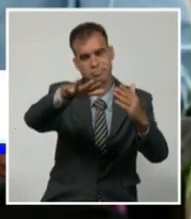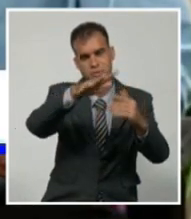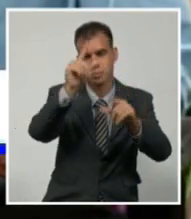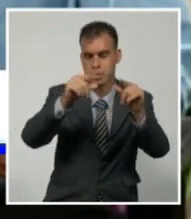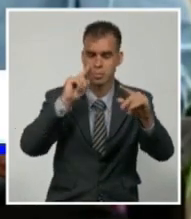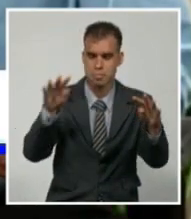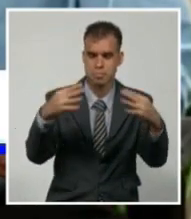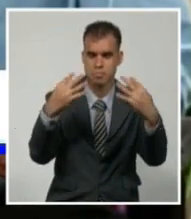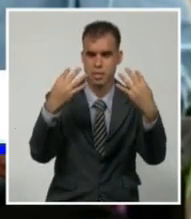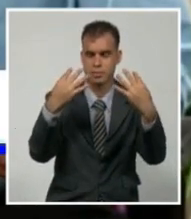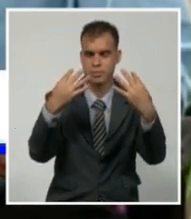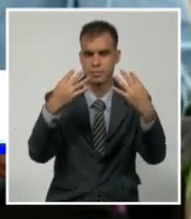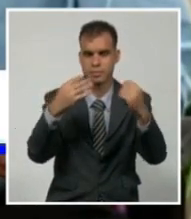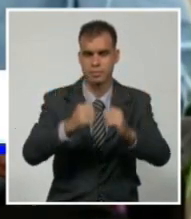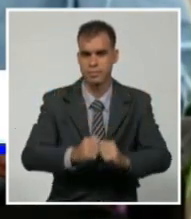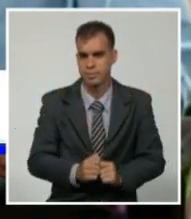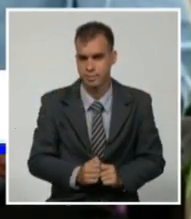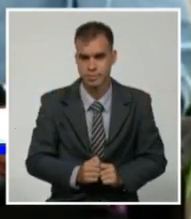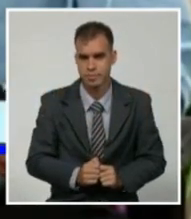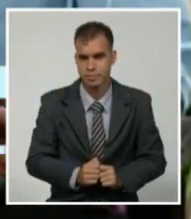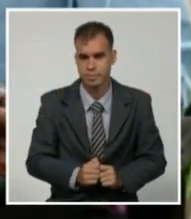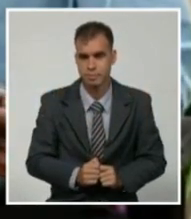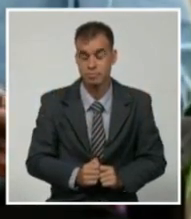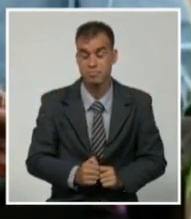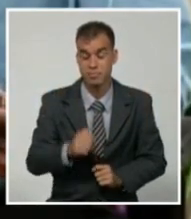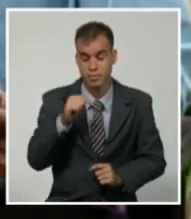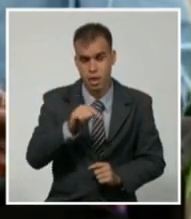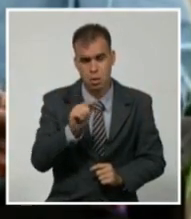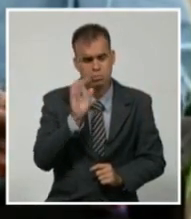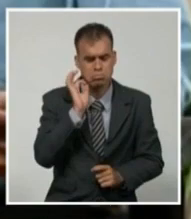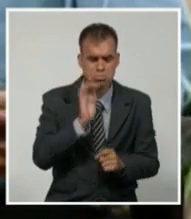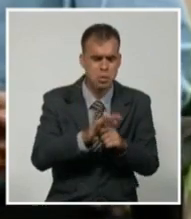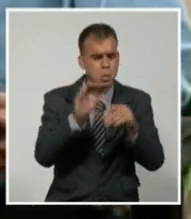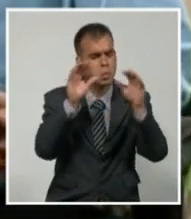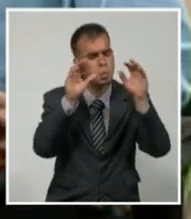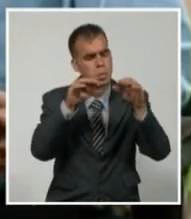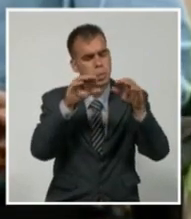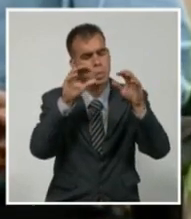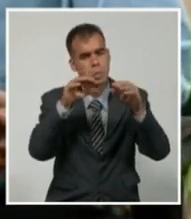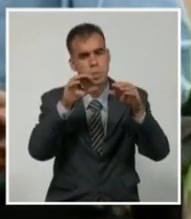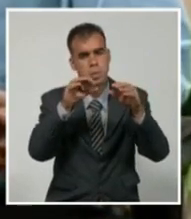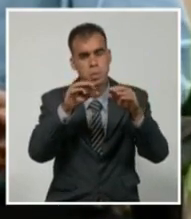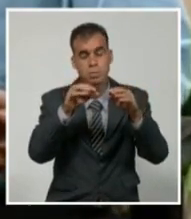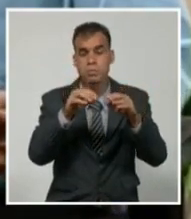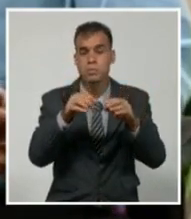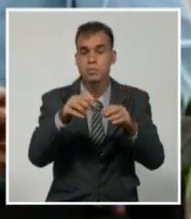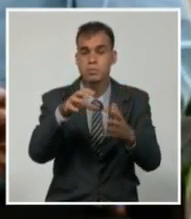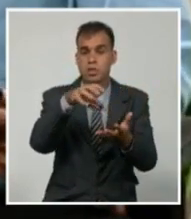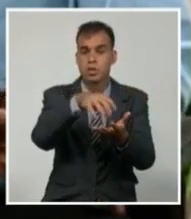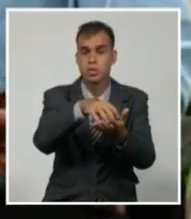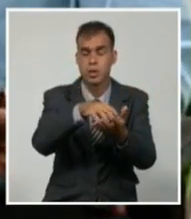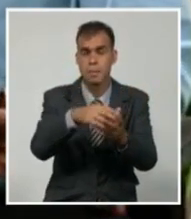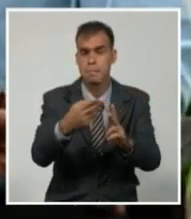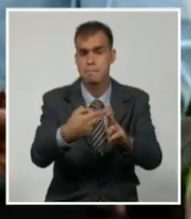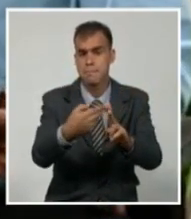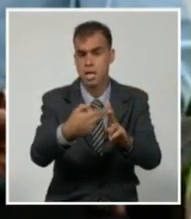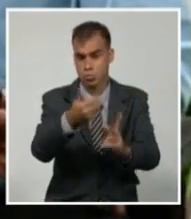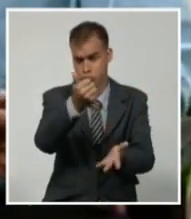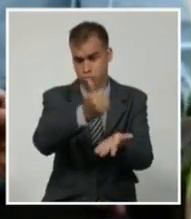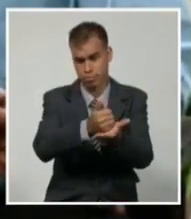de la provincia de Granma.